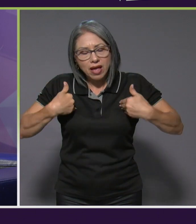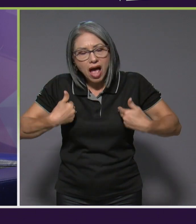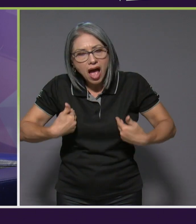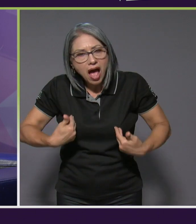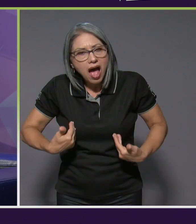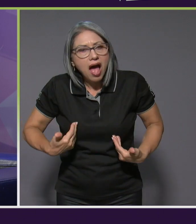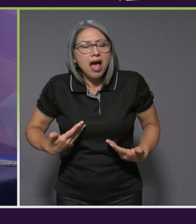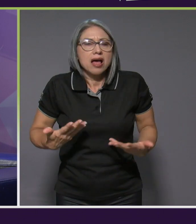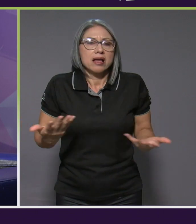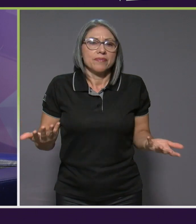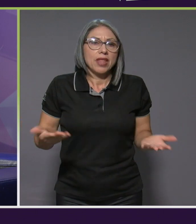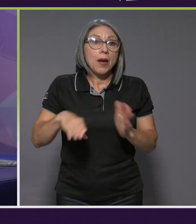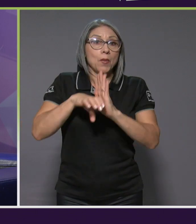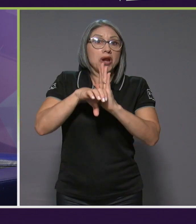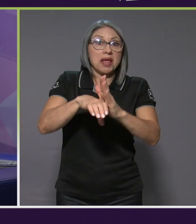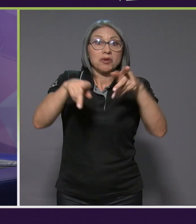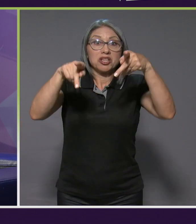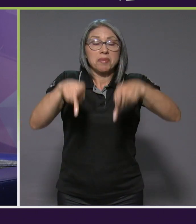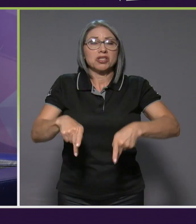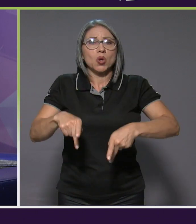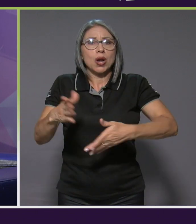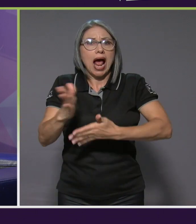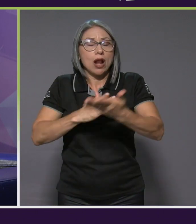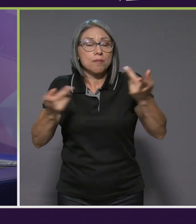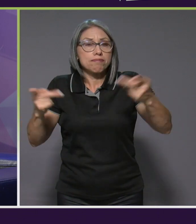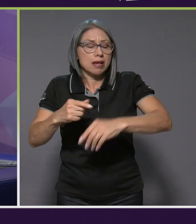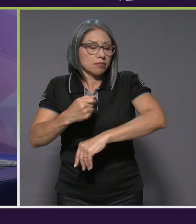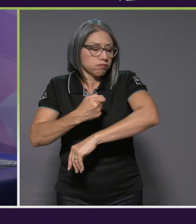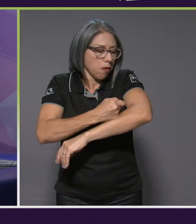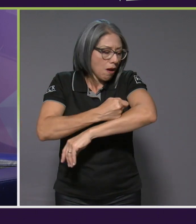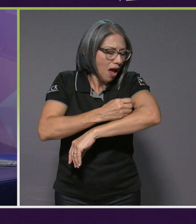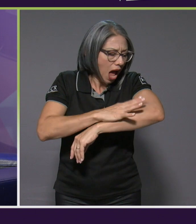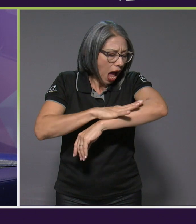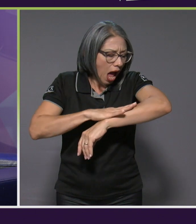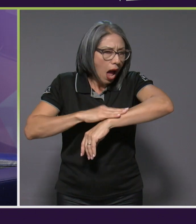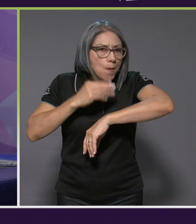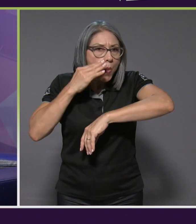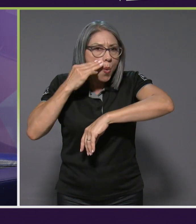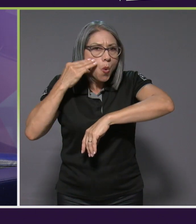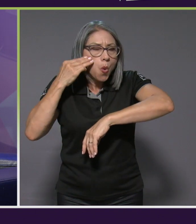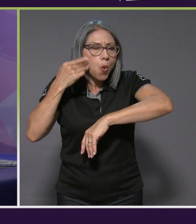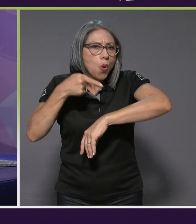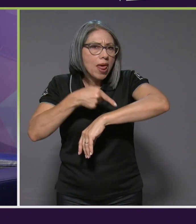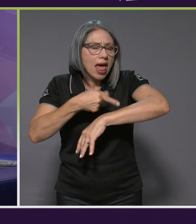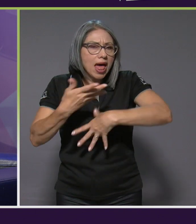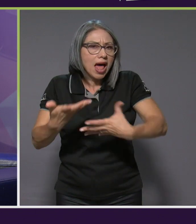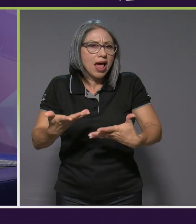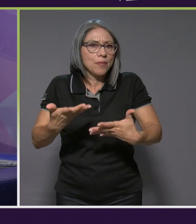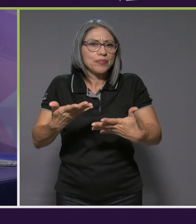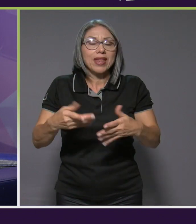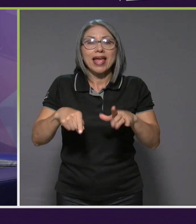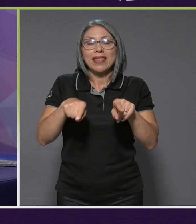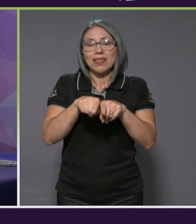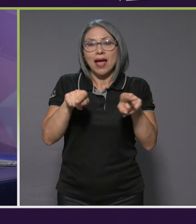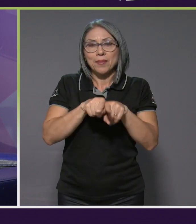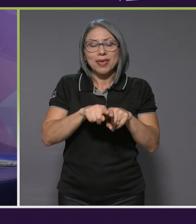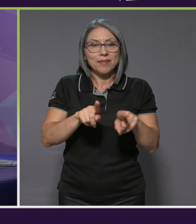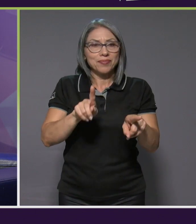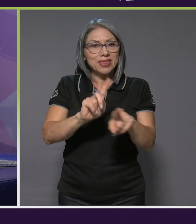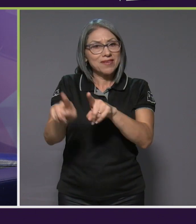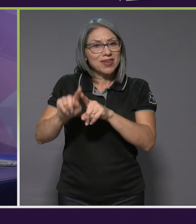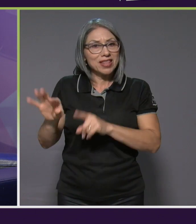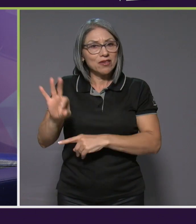por ejemplo, si se golpea, como que se hace un morete más grande de lo usual, por ejemplo, lo que son señales, ¿verdad?, de que